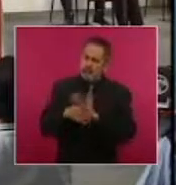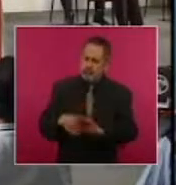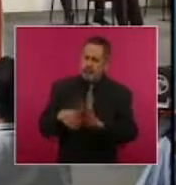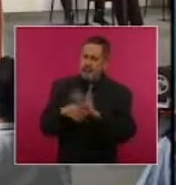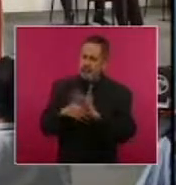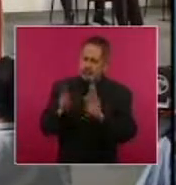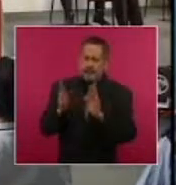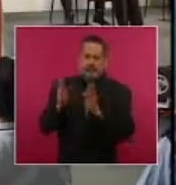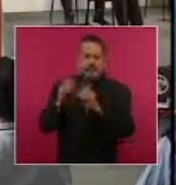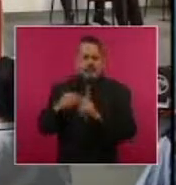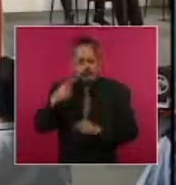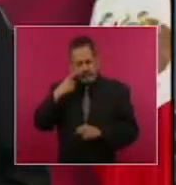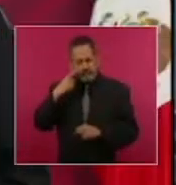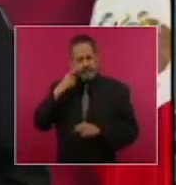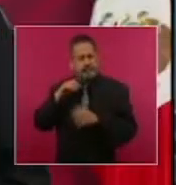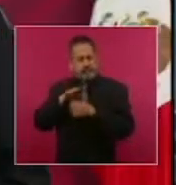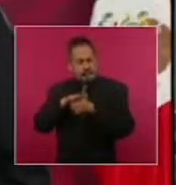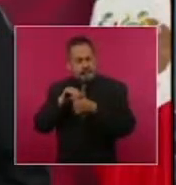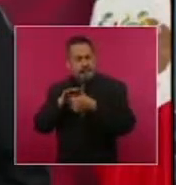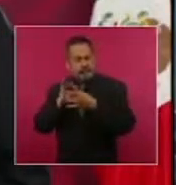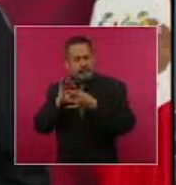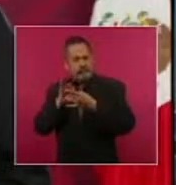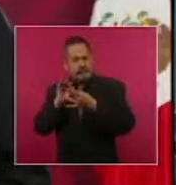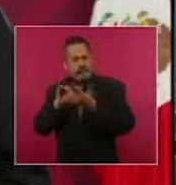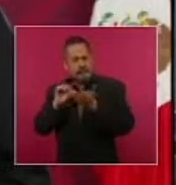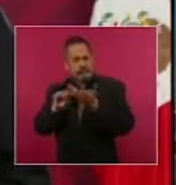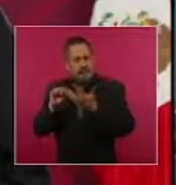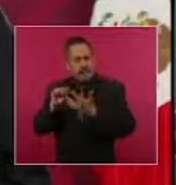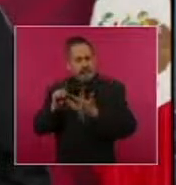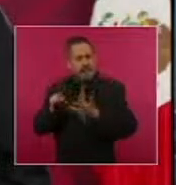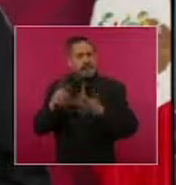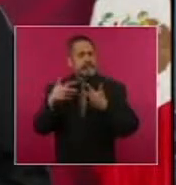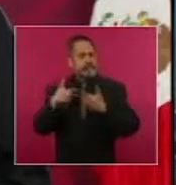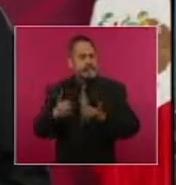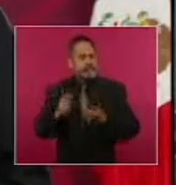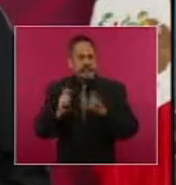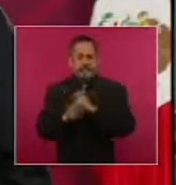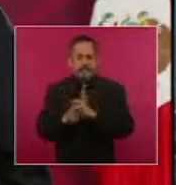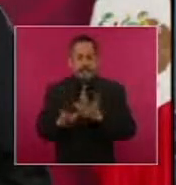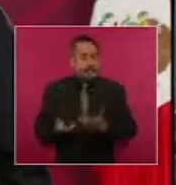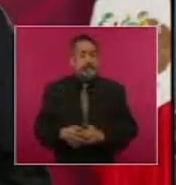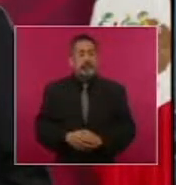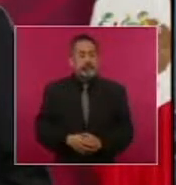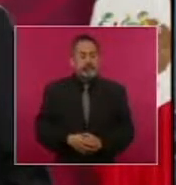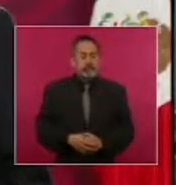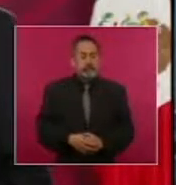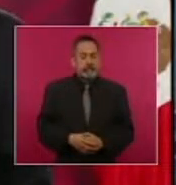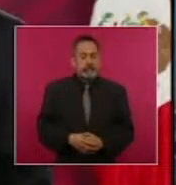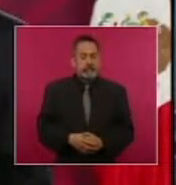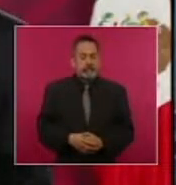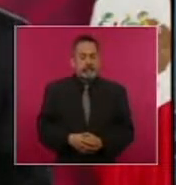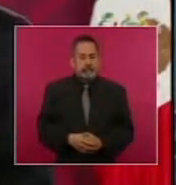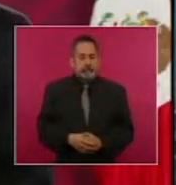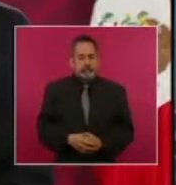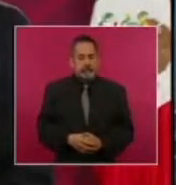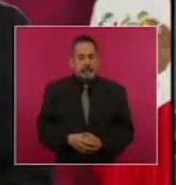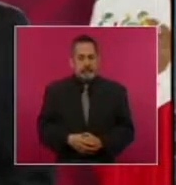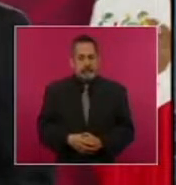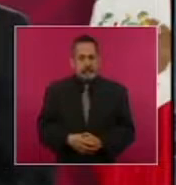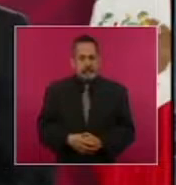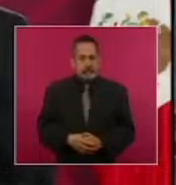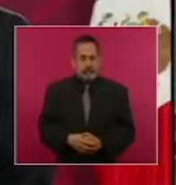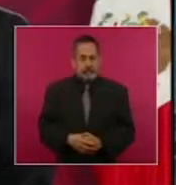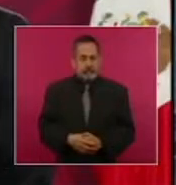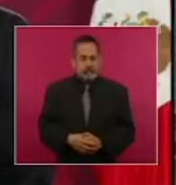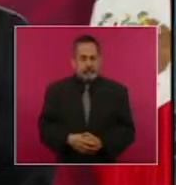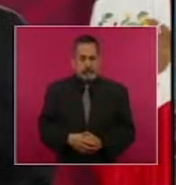exceda los 3,857 kilogramos para circular bajo condiciones de seguridad del territorio nacional. Mire